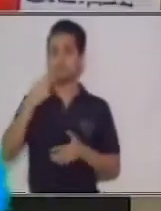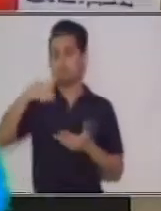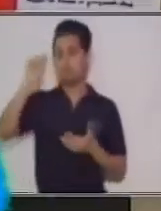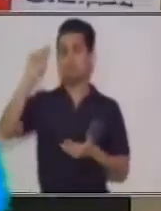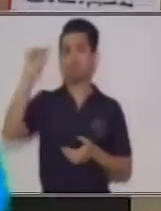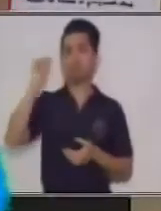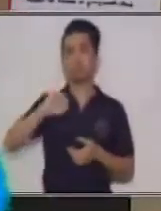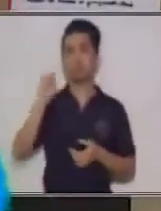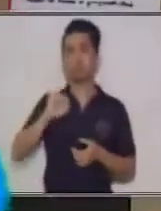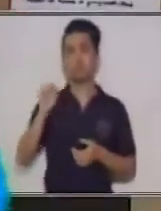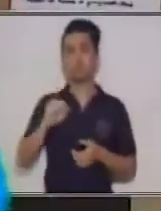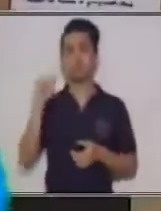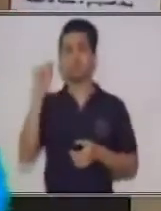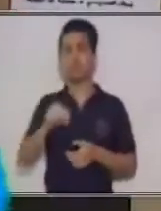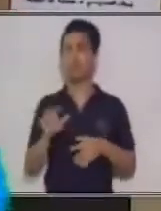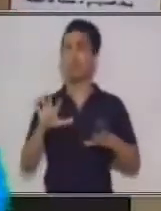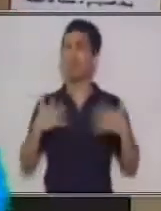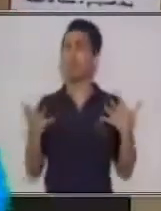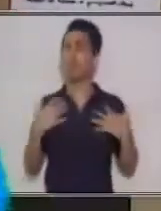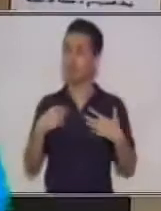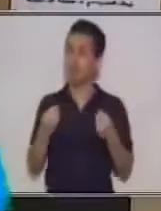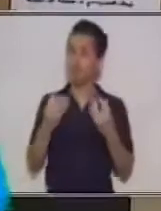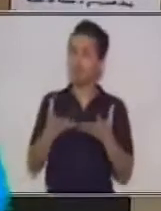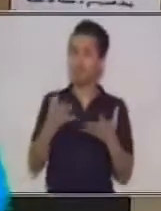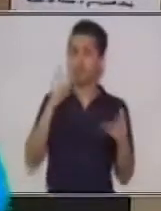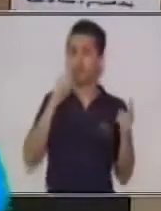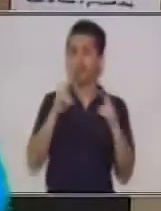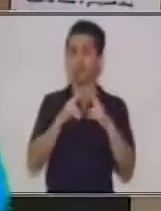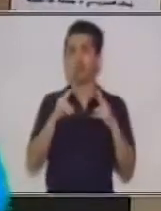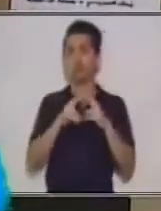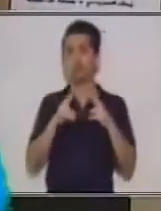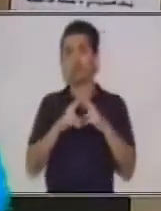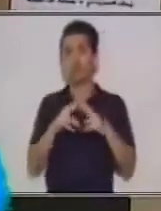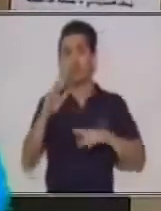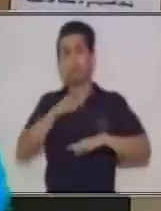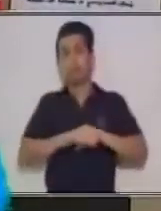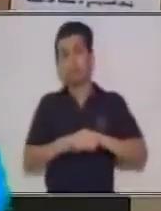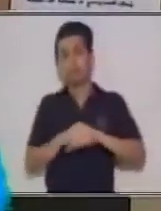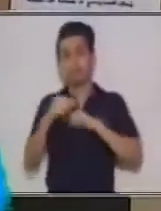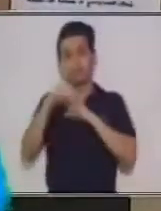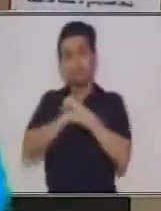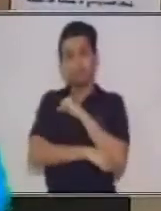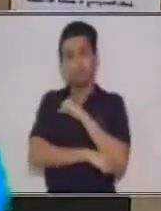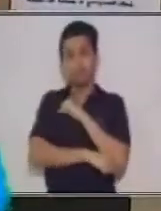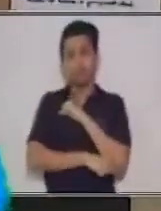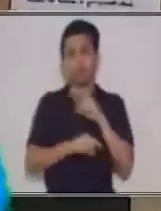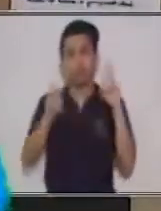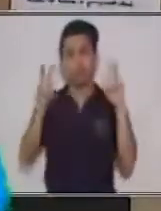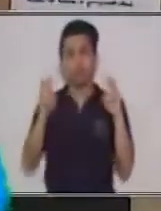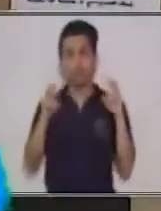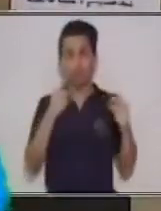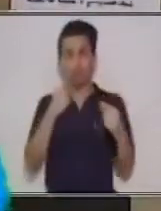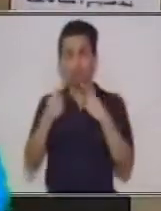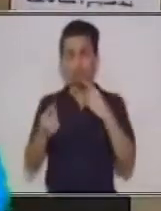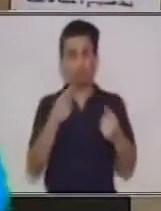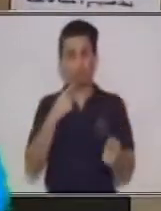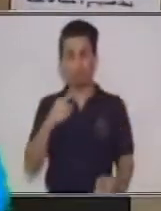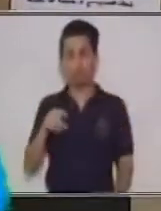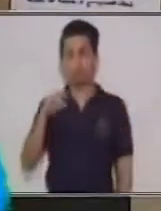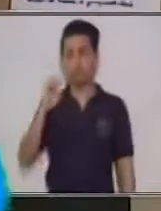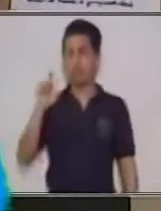hoy simplemente nosotros vamos a conocer y a profundizar aún más sobre el tema del discurso,